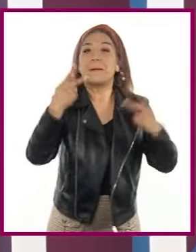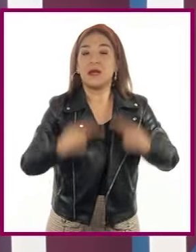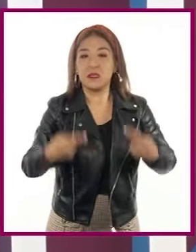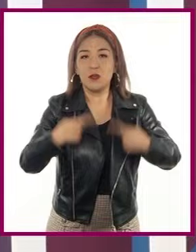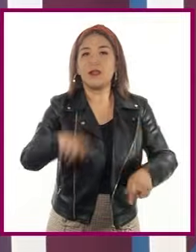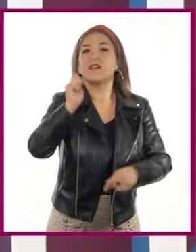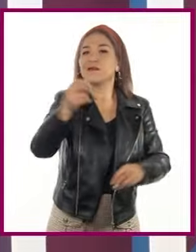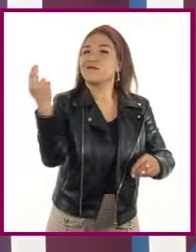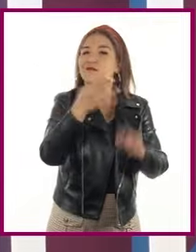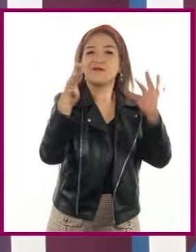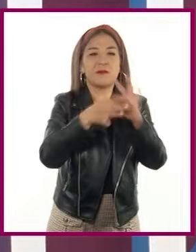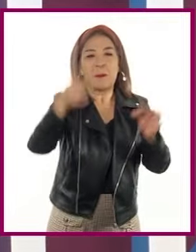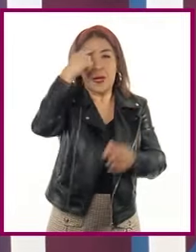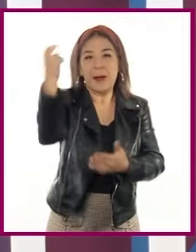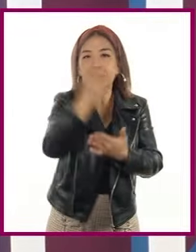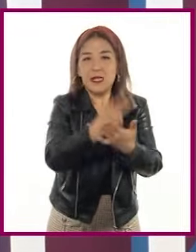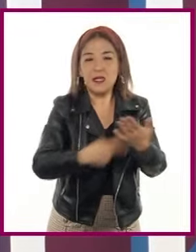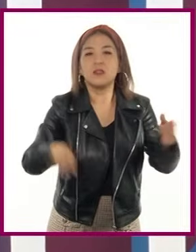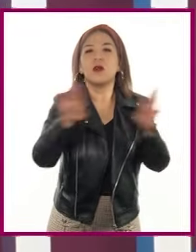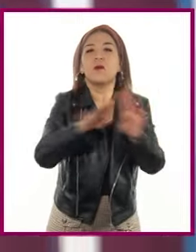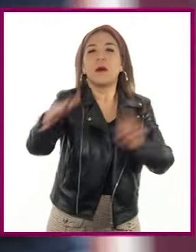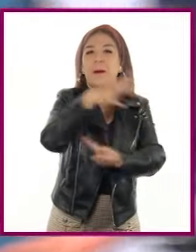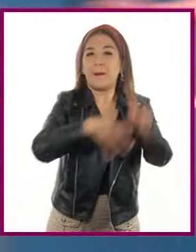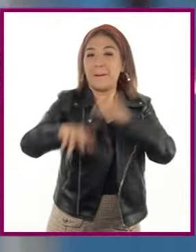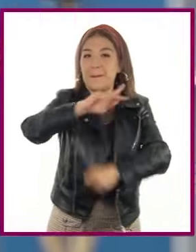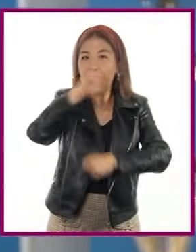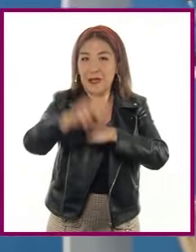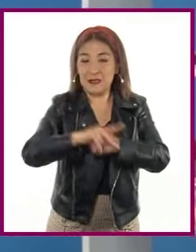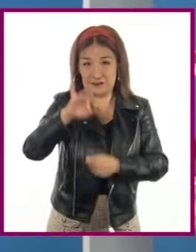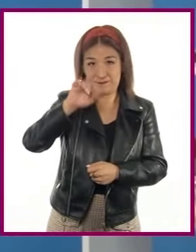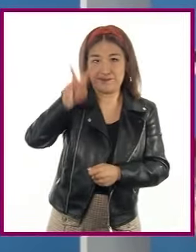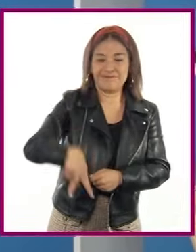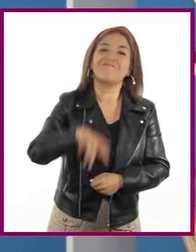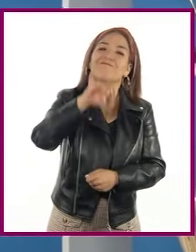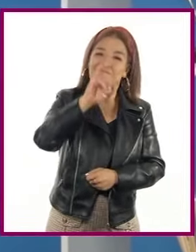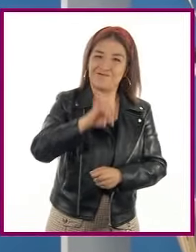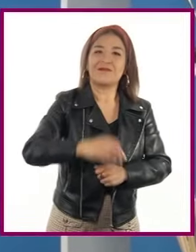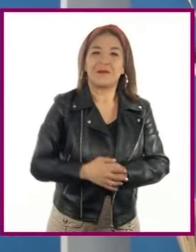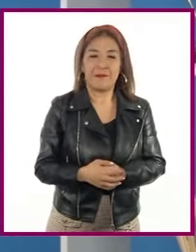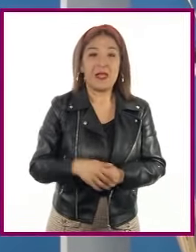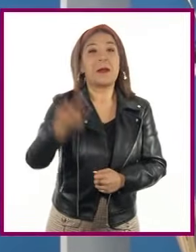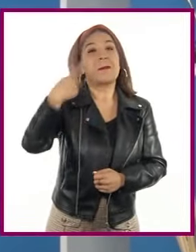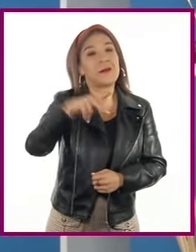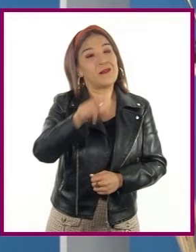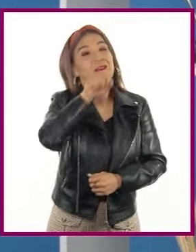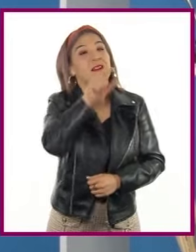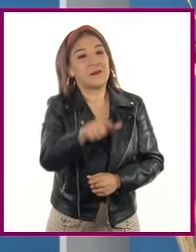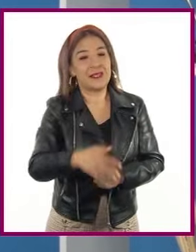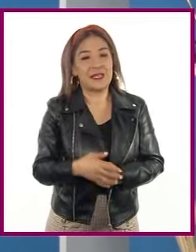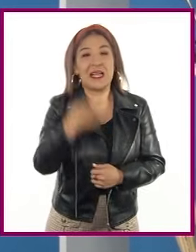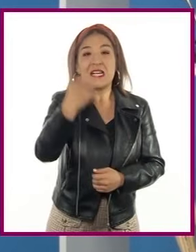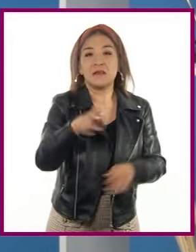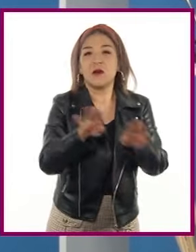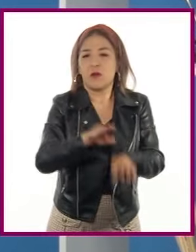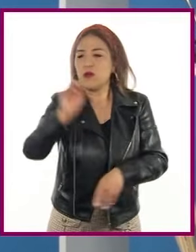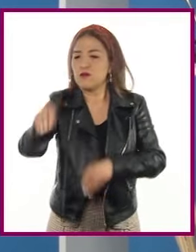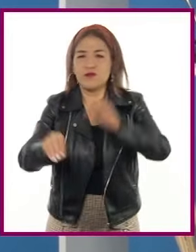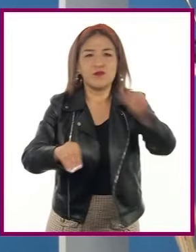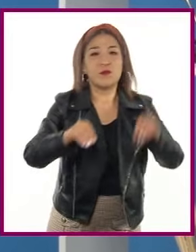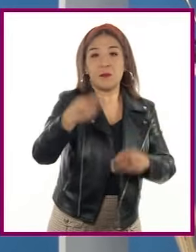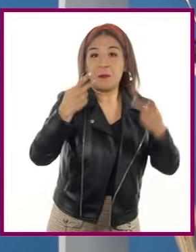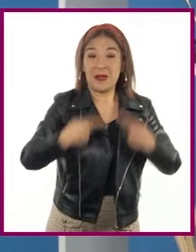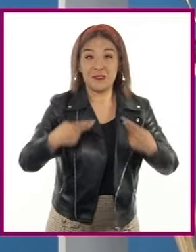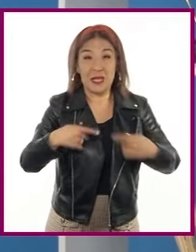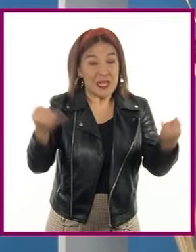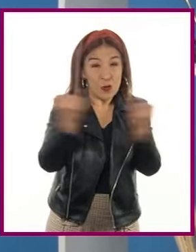básico para la planeación de un país, ¿cierto? Exacto. Sin embargo, la distribución de la población no es